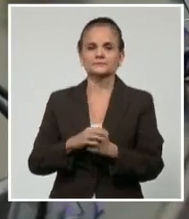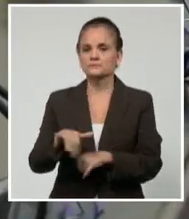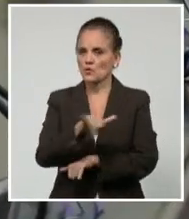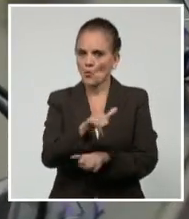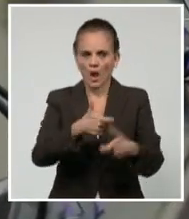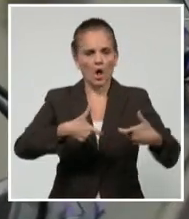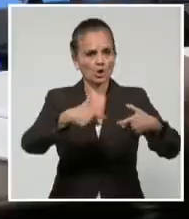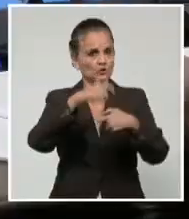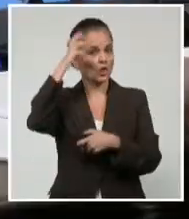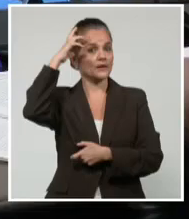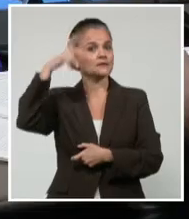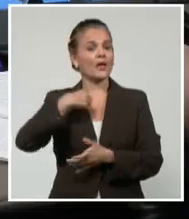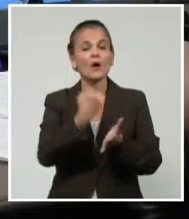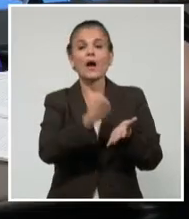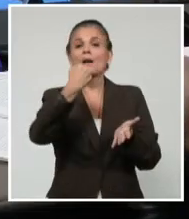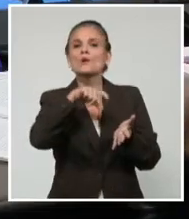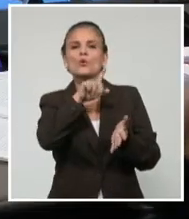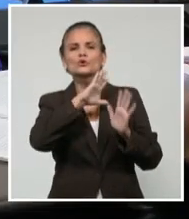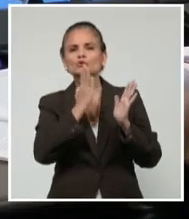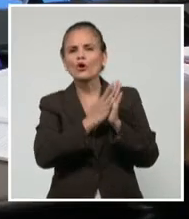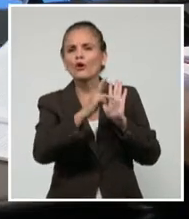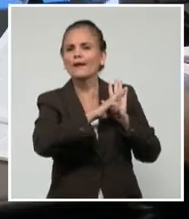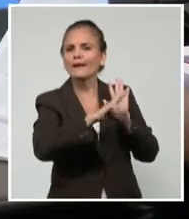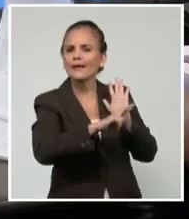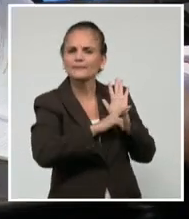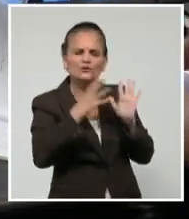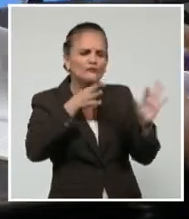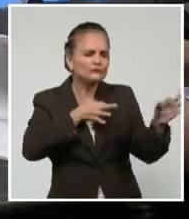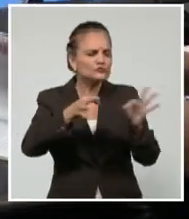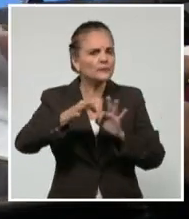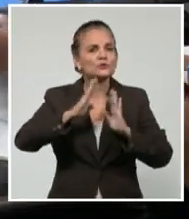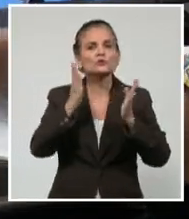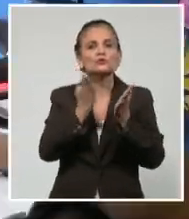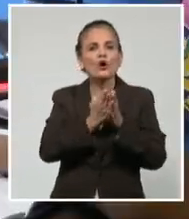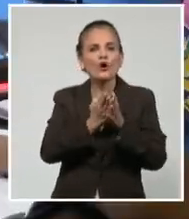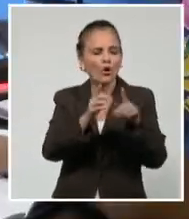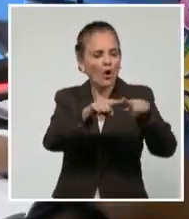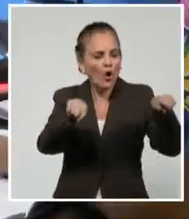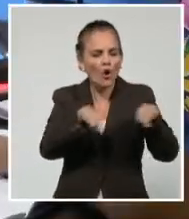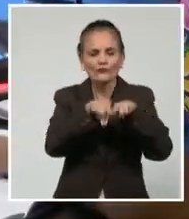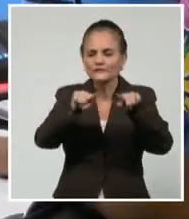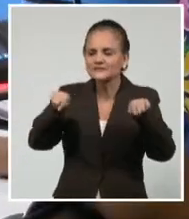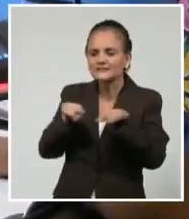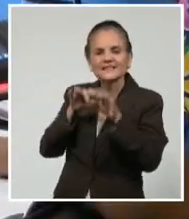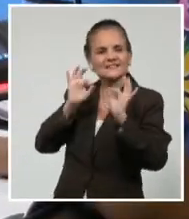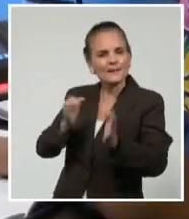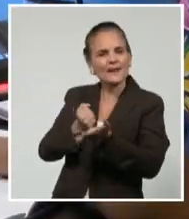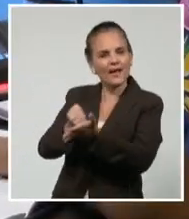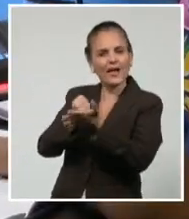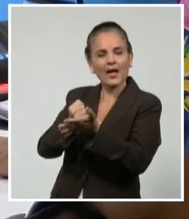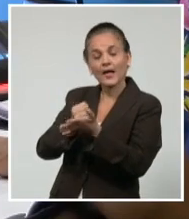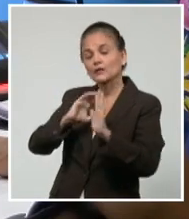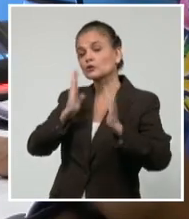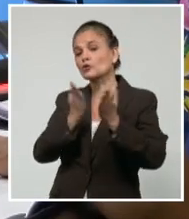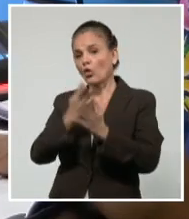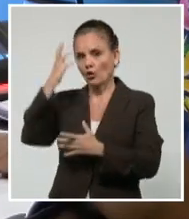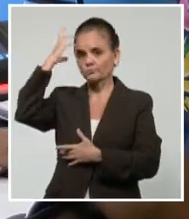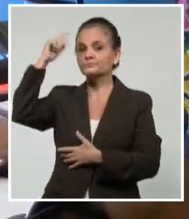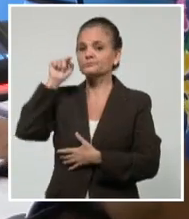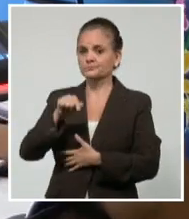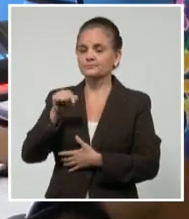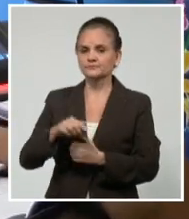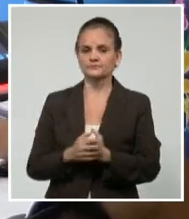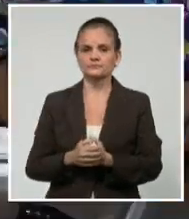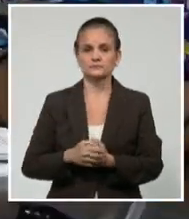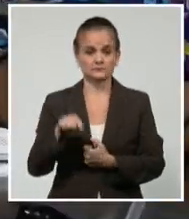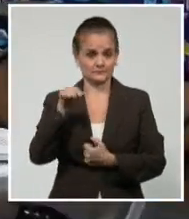el reglamento de funcionamiento de las oficinas auxiliares de la Asamblea Nacional del Poder Popular y el Consejo de Estado. Una estructura que